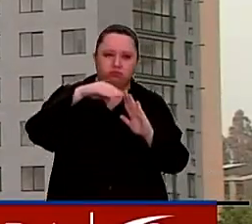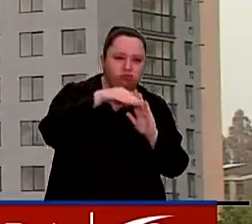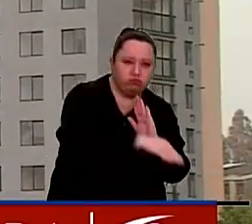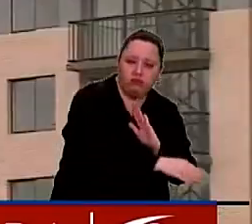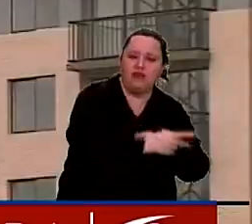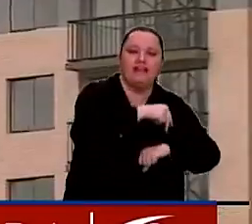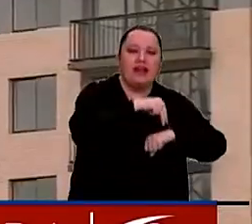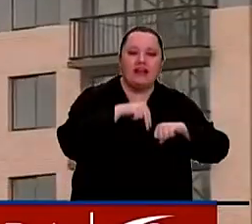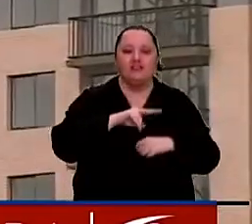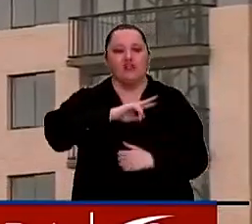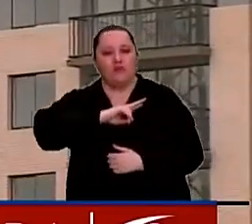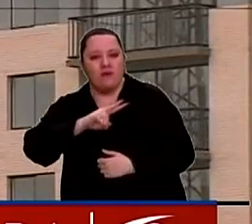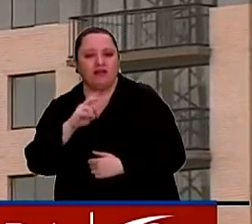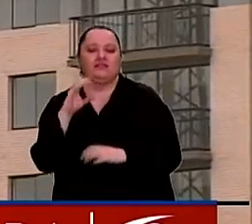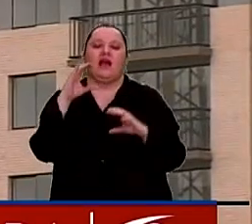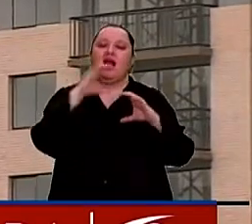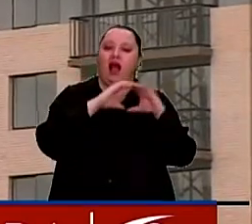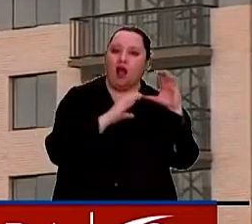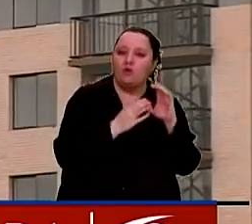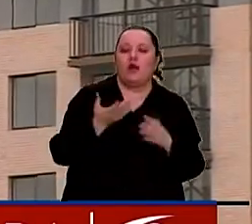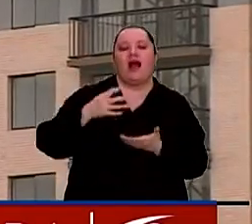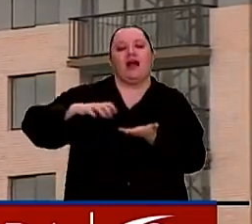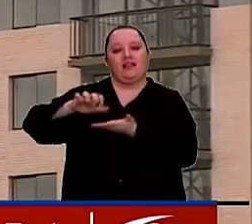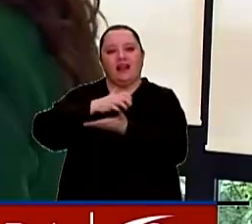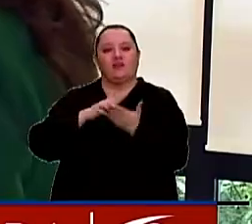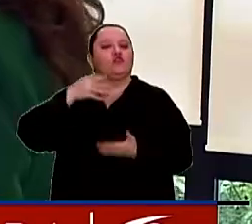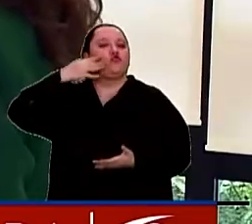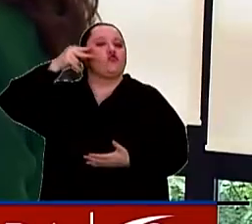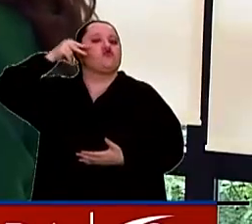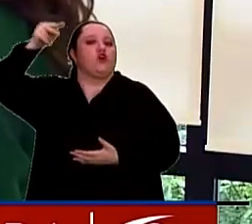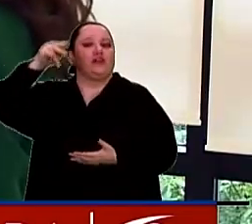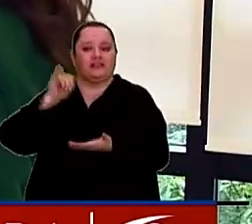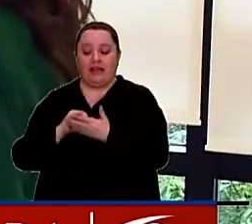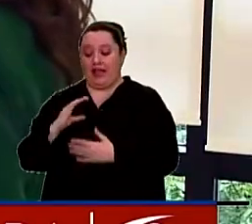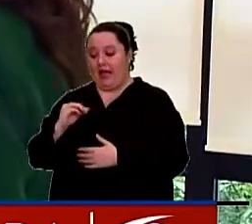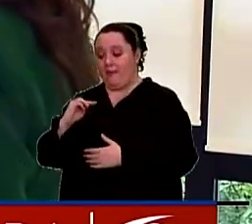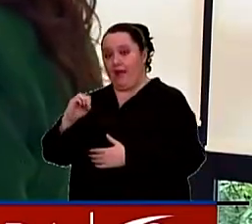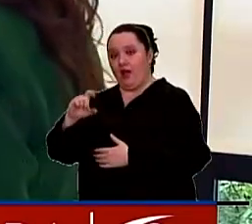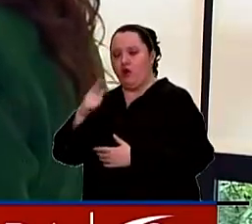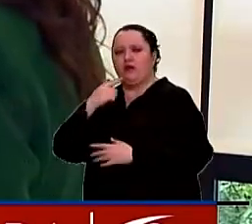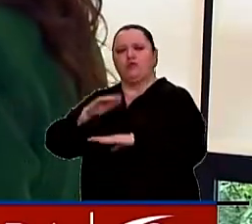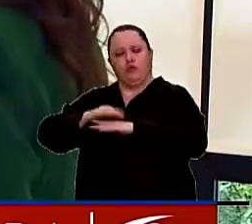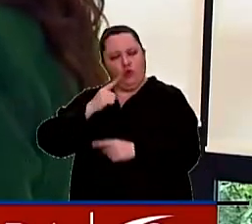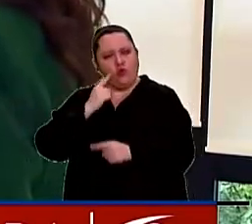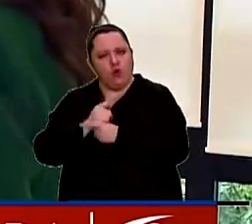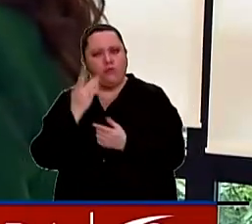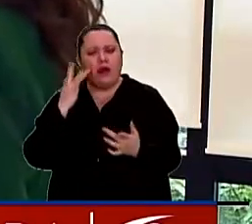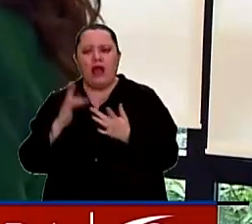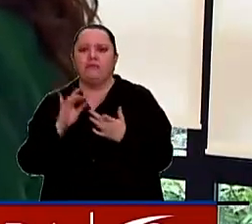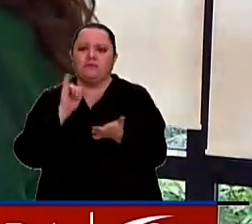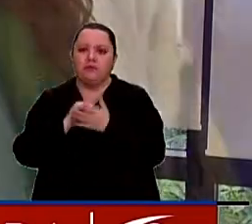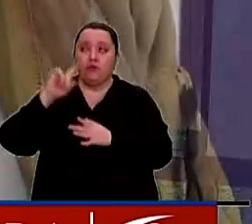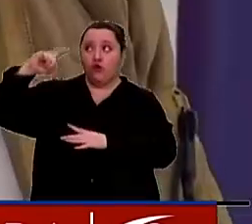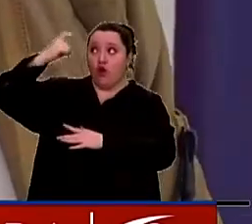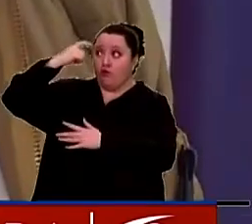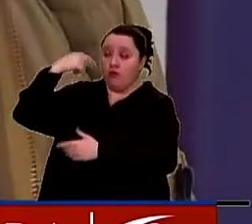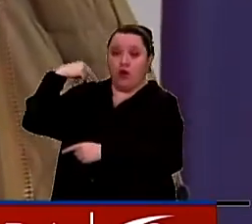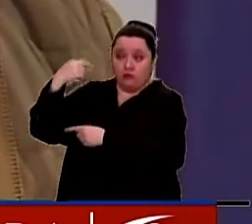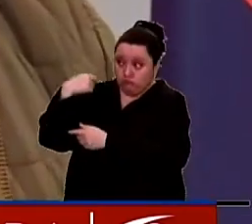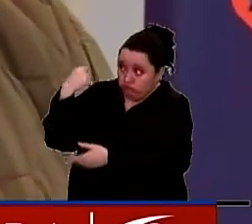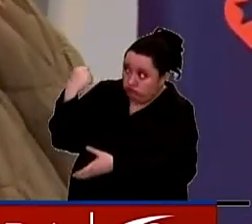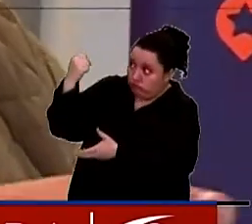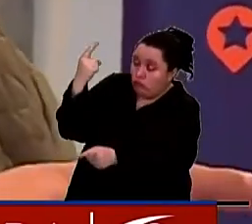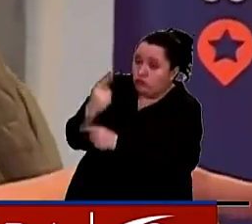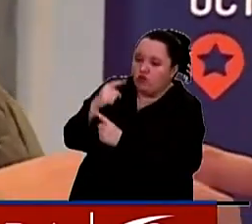fueron Nariño, Valle, Cauca, Atlántico y Norte de Santander. Desde Camacol piden que se cumpla con el plan contracíclico del gobierno con el que se busca